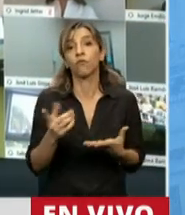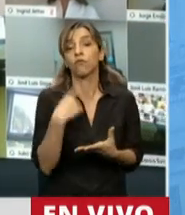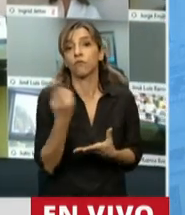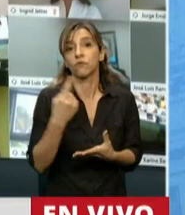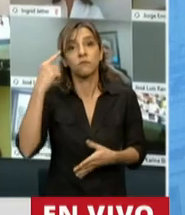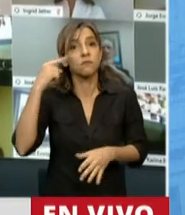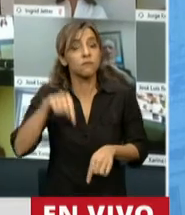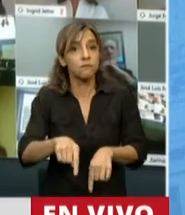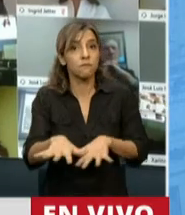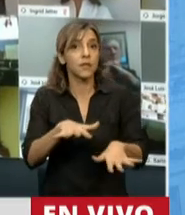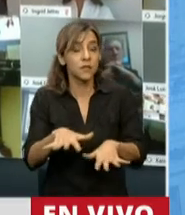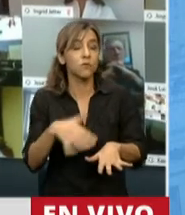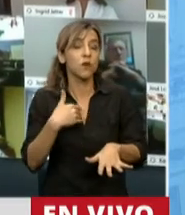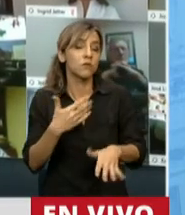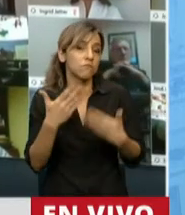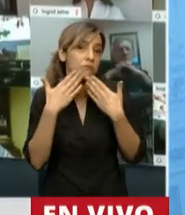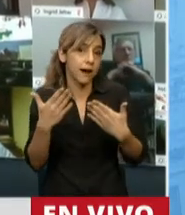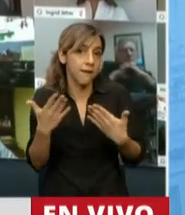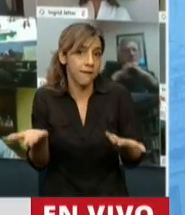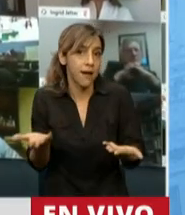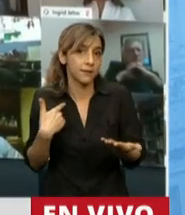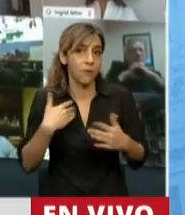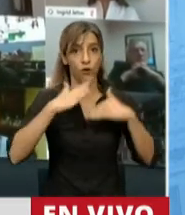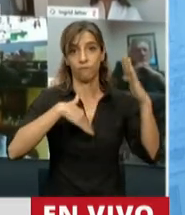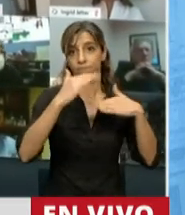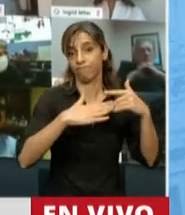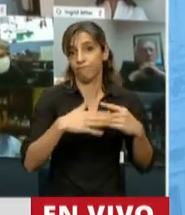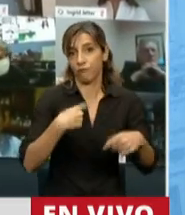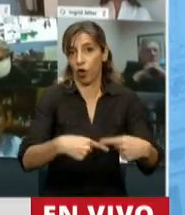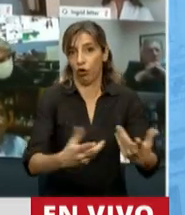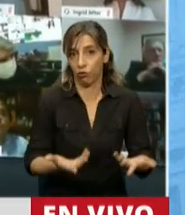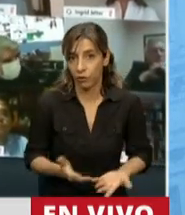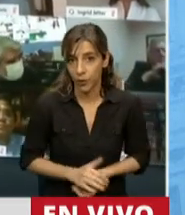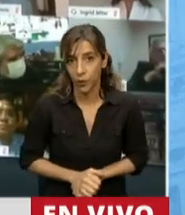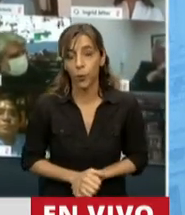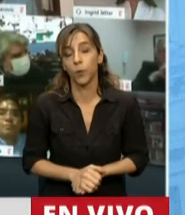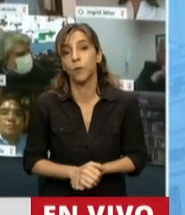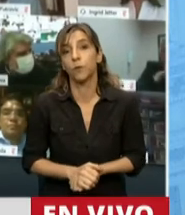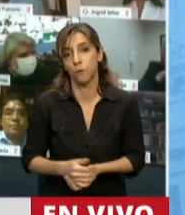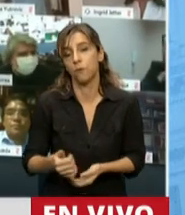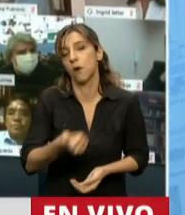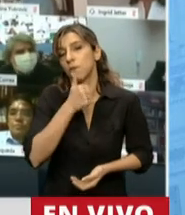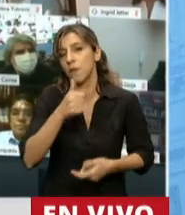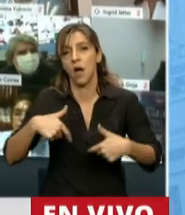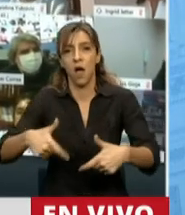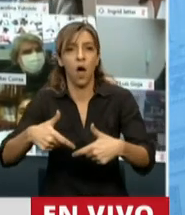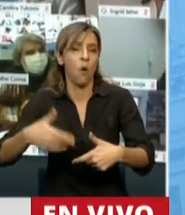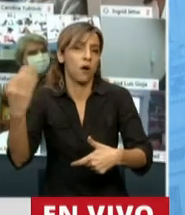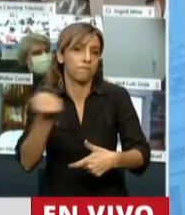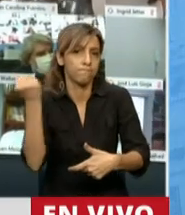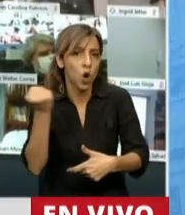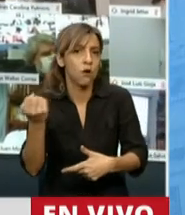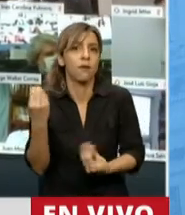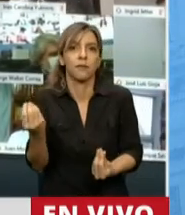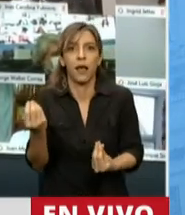que es oportuno, hay que agradecer en ese sentido, también la inclusión de todo lo que tiene que ver con agua potable y alcantarillado para mi ciudad, y por